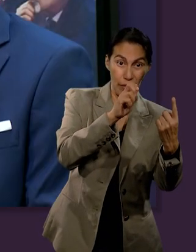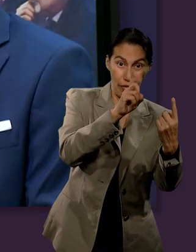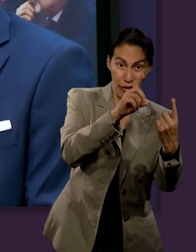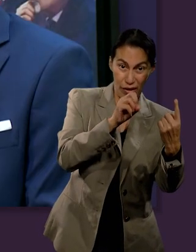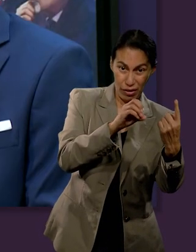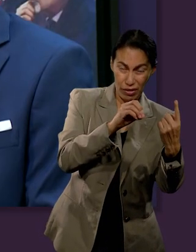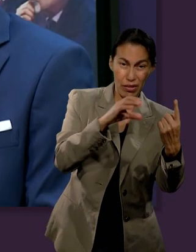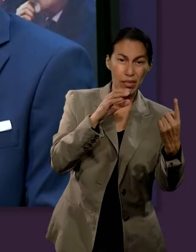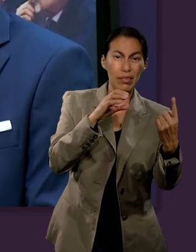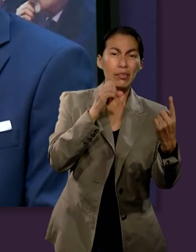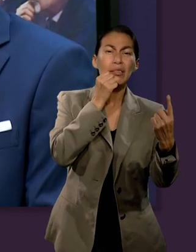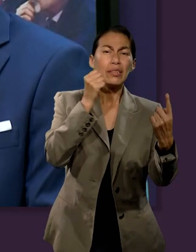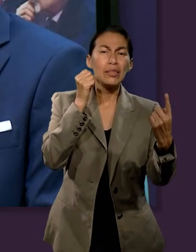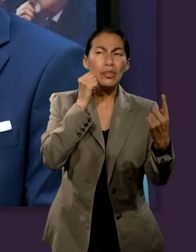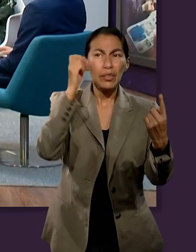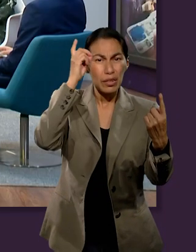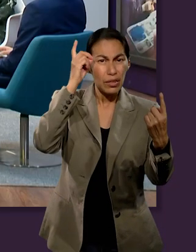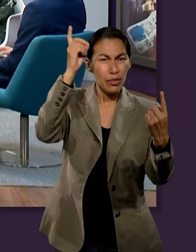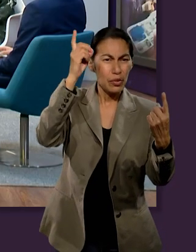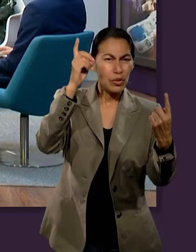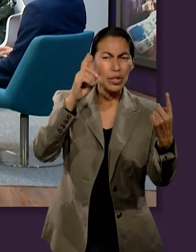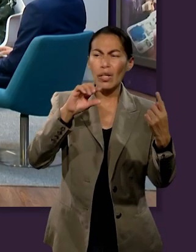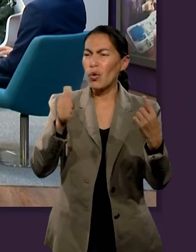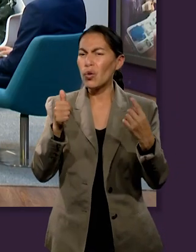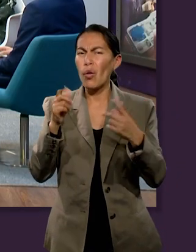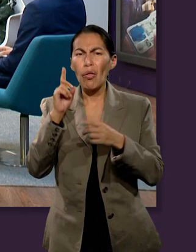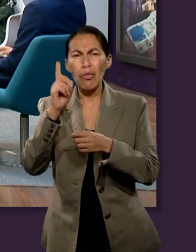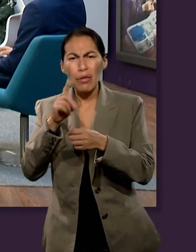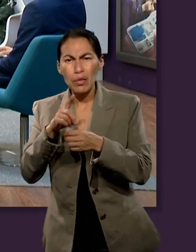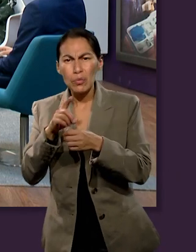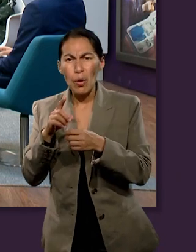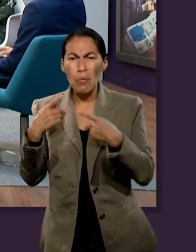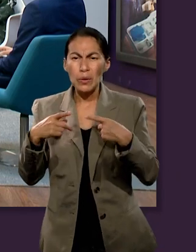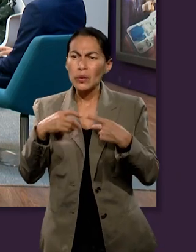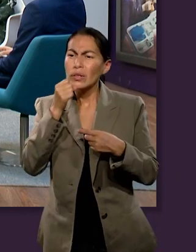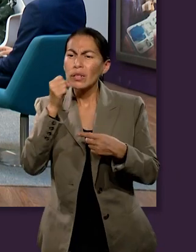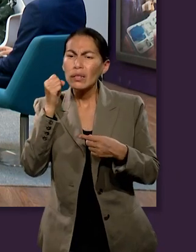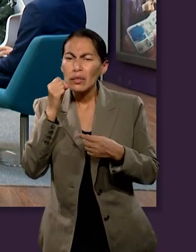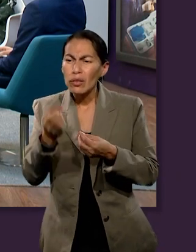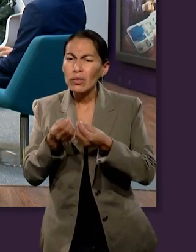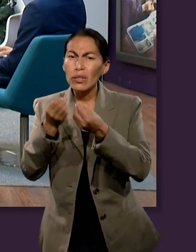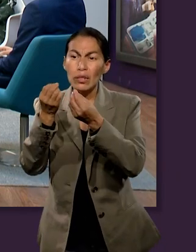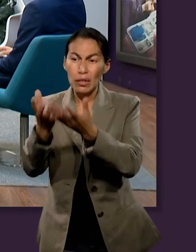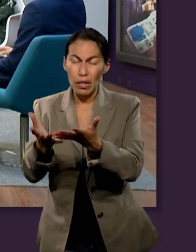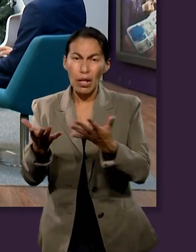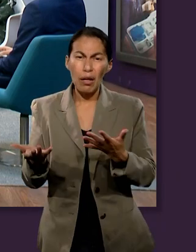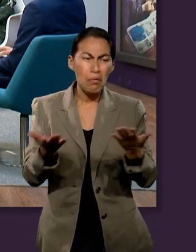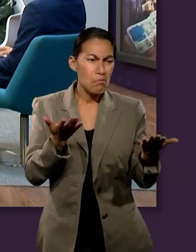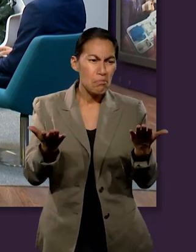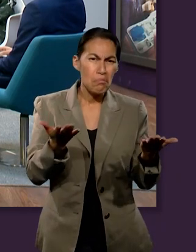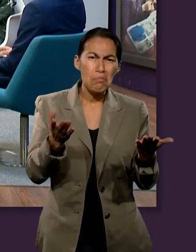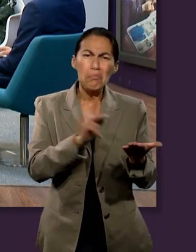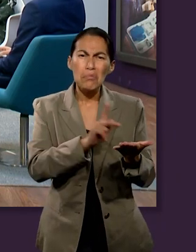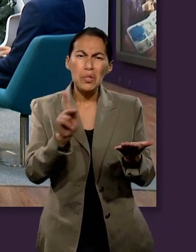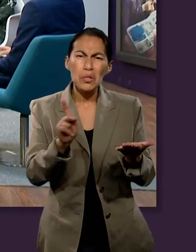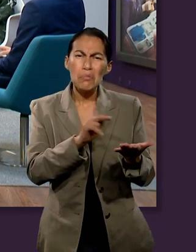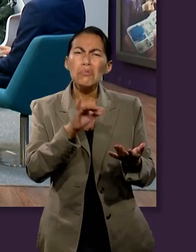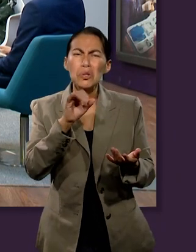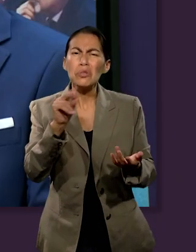el diezmo que es dado a los levitas? ¿Hay alguna diferencia, Azdrúbal? ¿Es alguna diferencia o es igual?